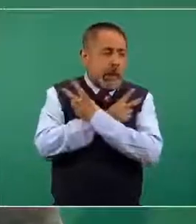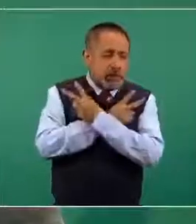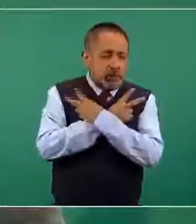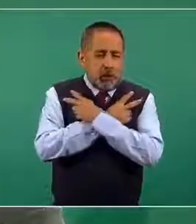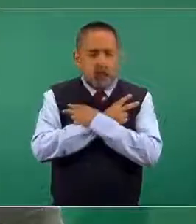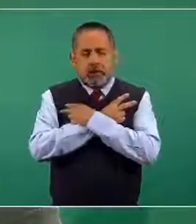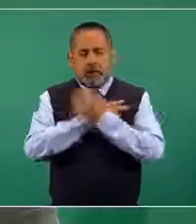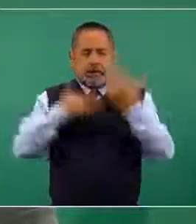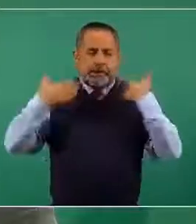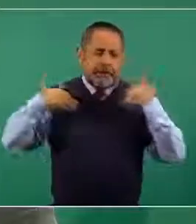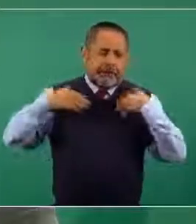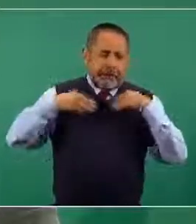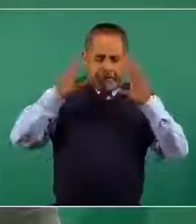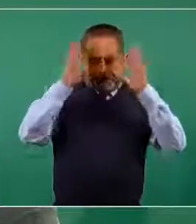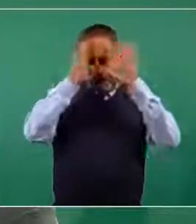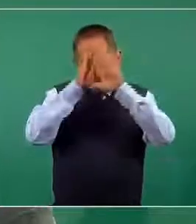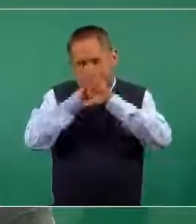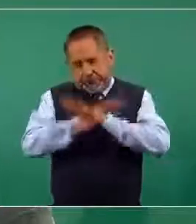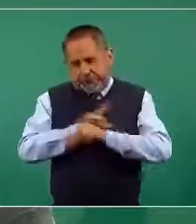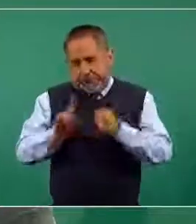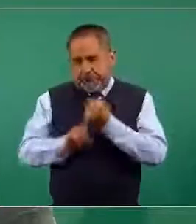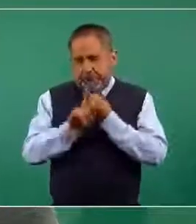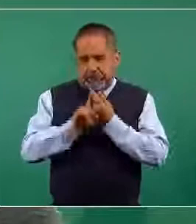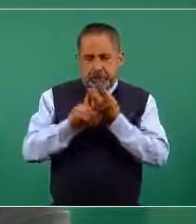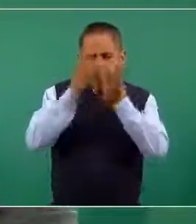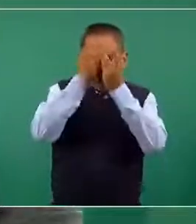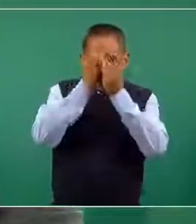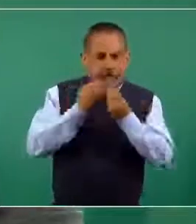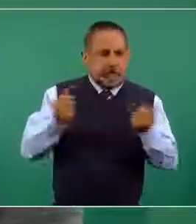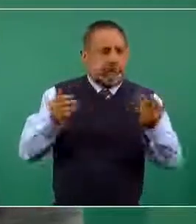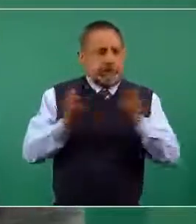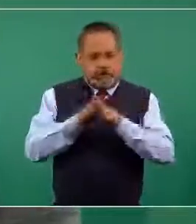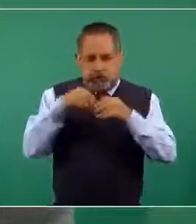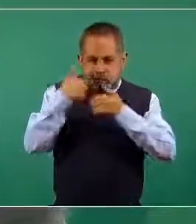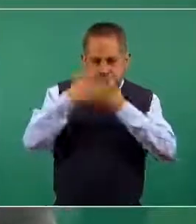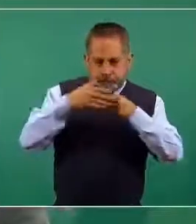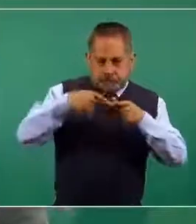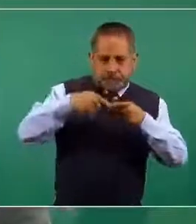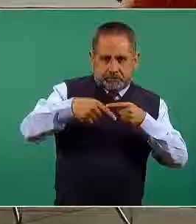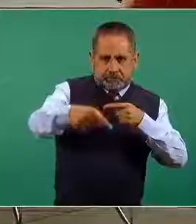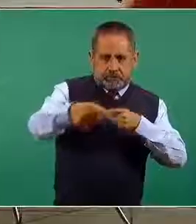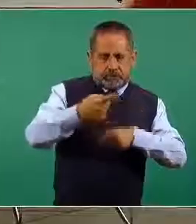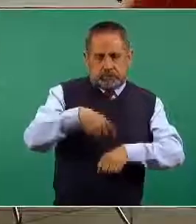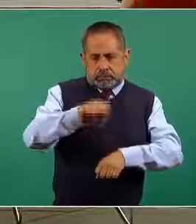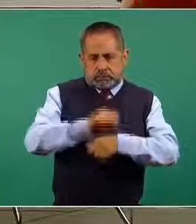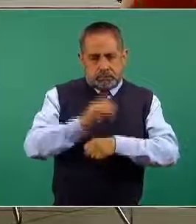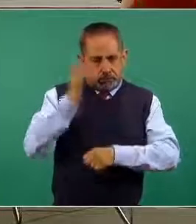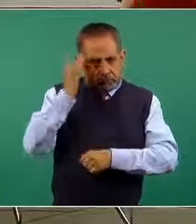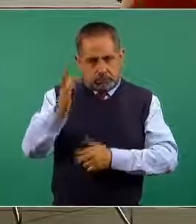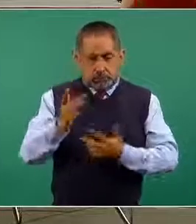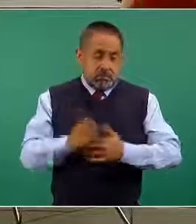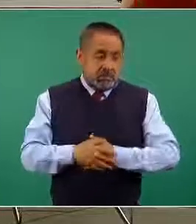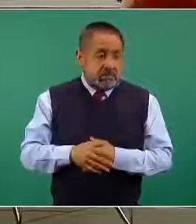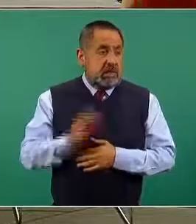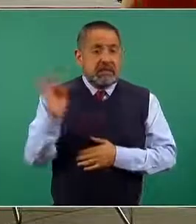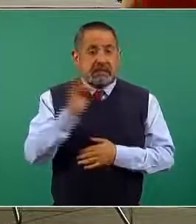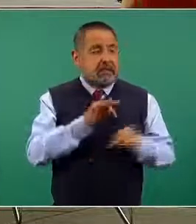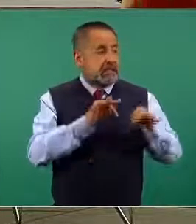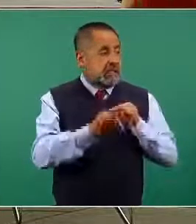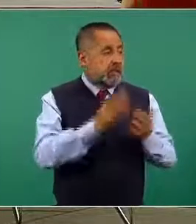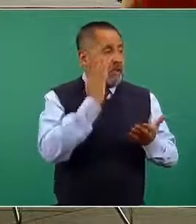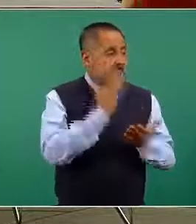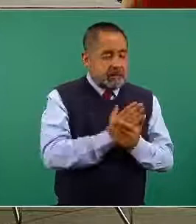durante estos días, en donde pues habrá suspensión